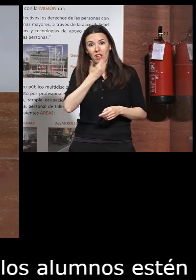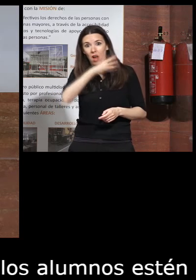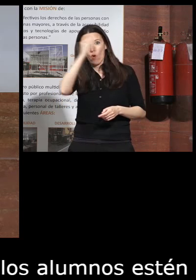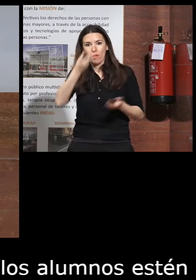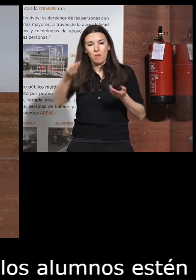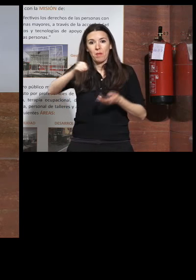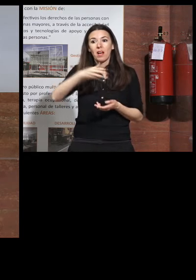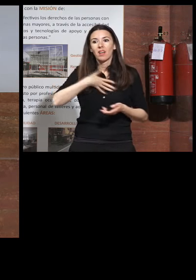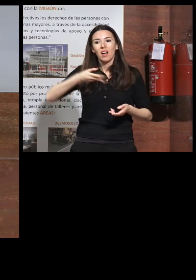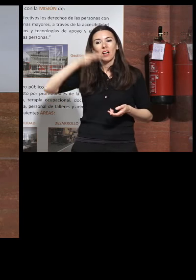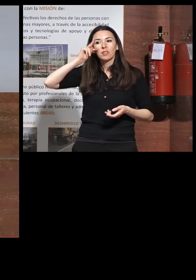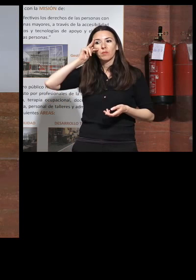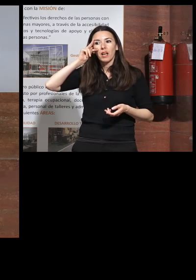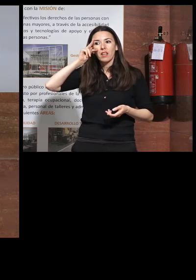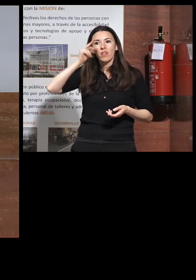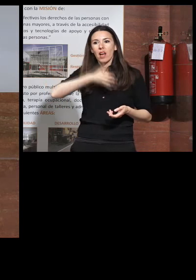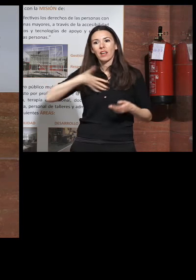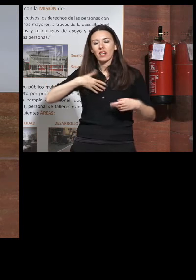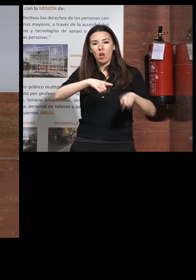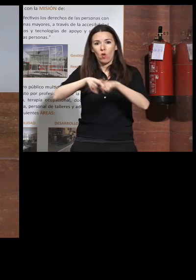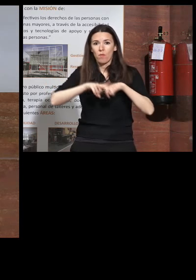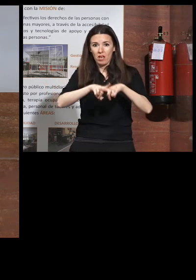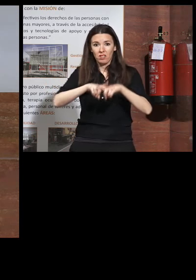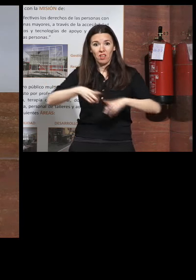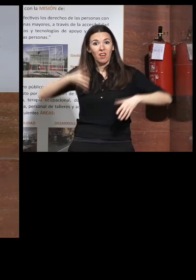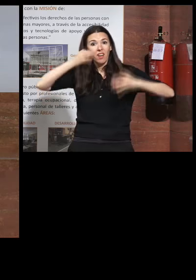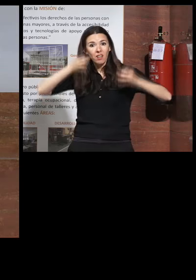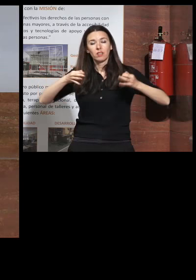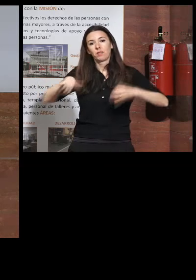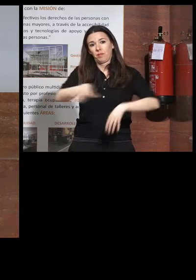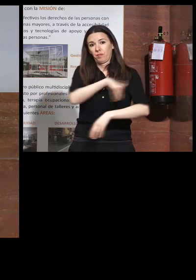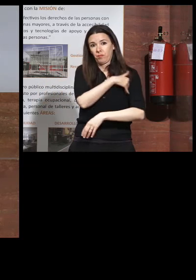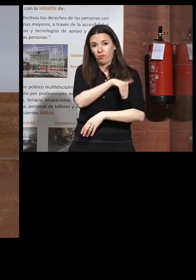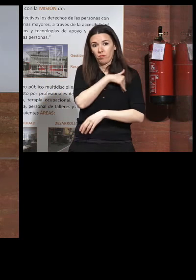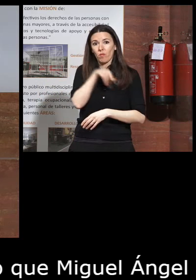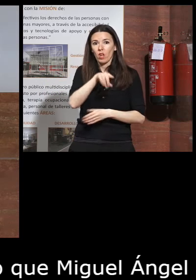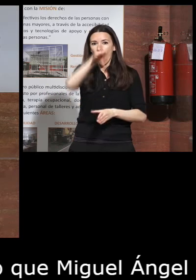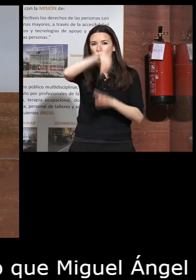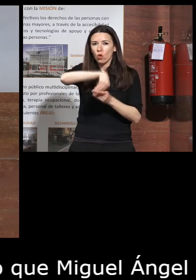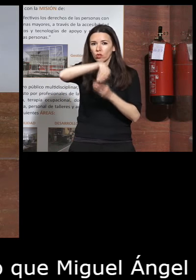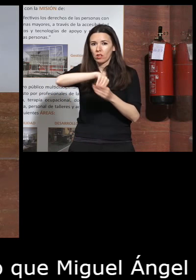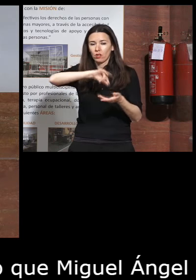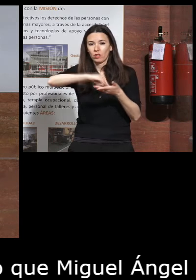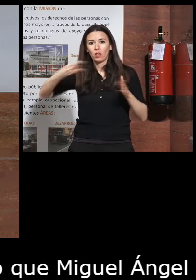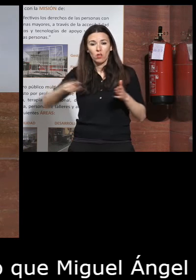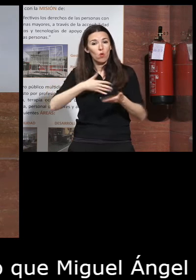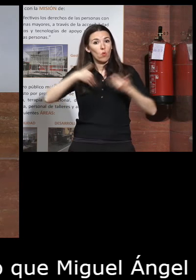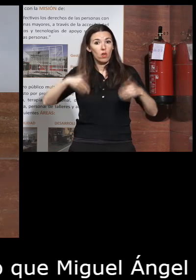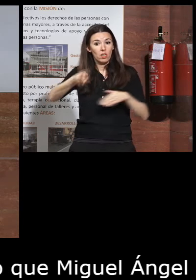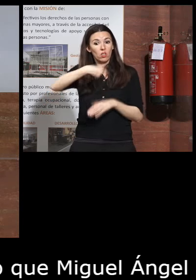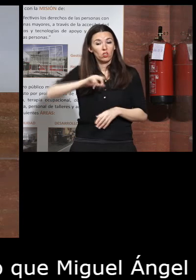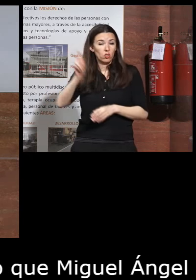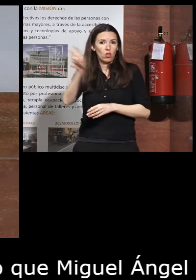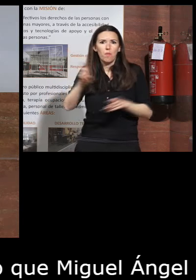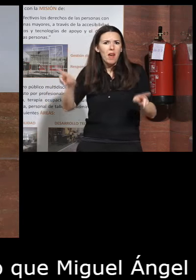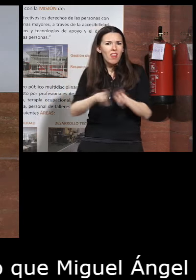era la experiencia que quería compartir con vosotros que la realidad académica que esos contenidos técnicos de cualquiera de nosotros que vengamos